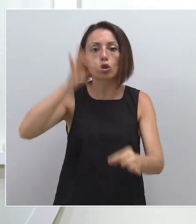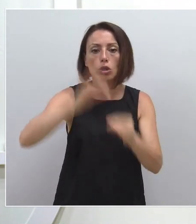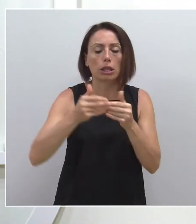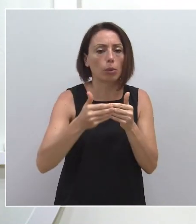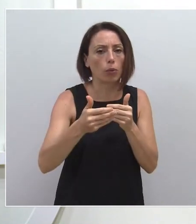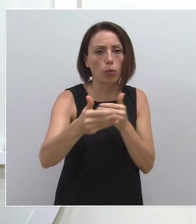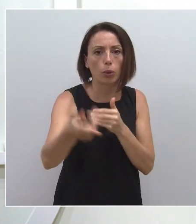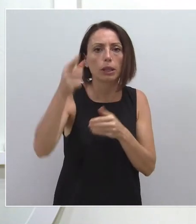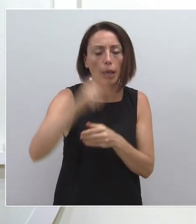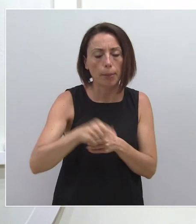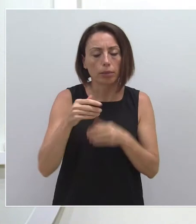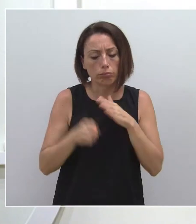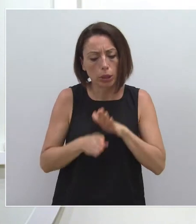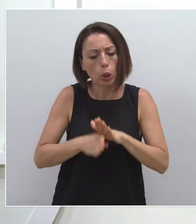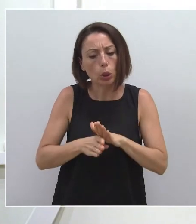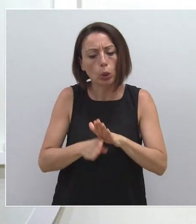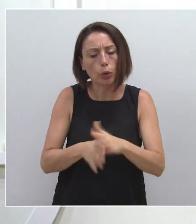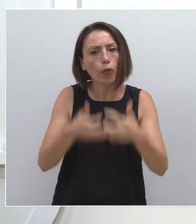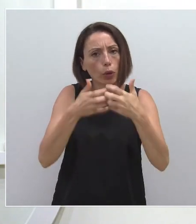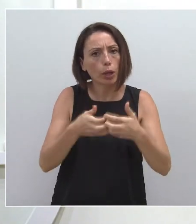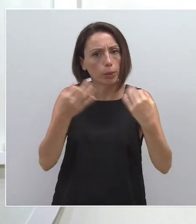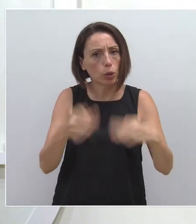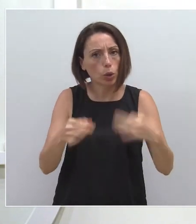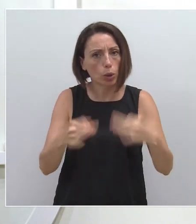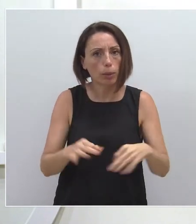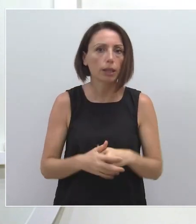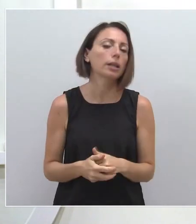venideros vamos a seguir funcionando con normalidad.